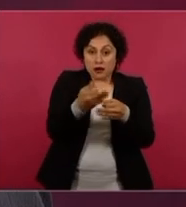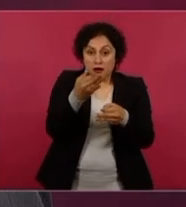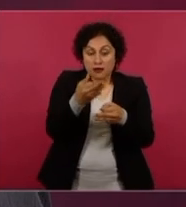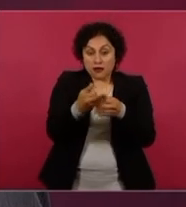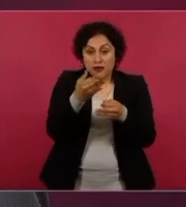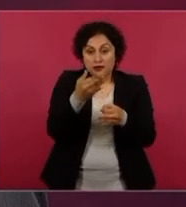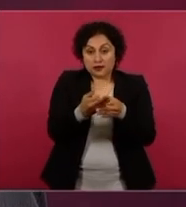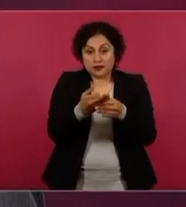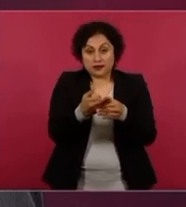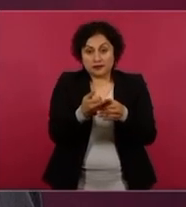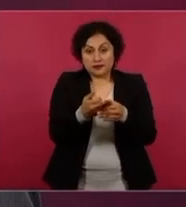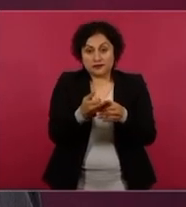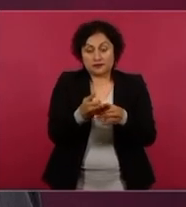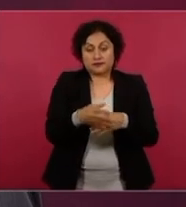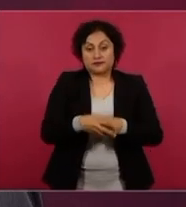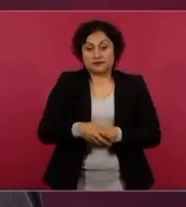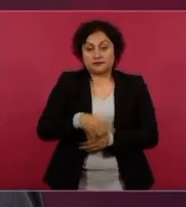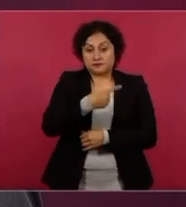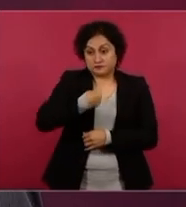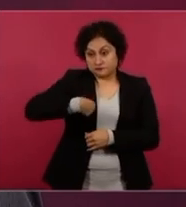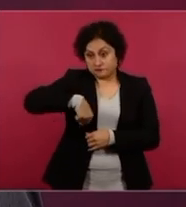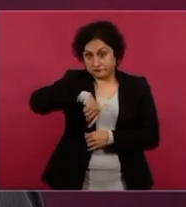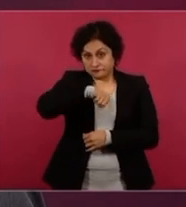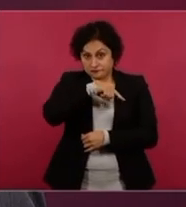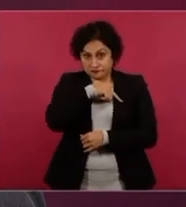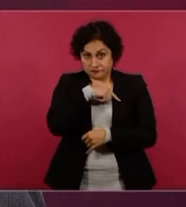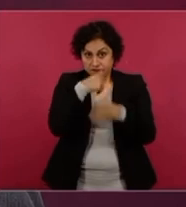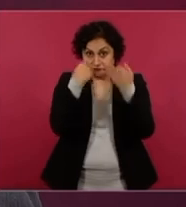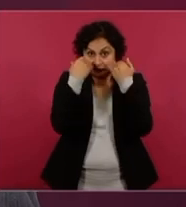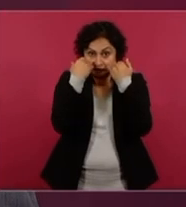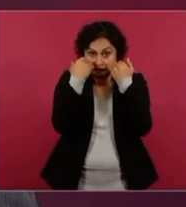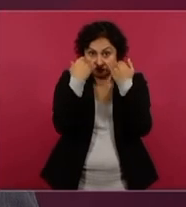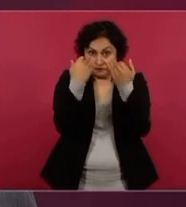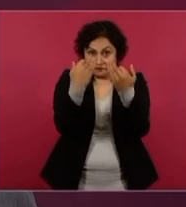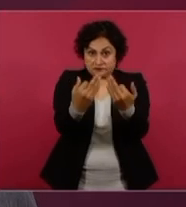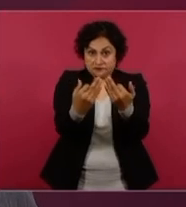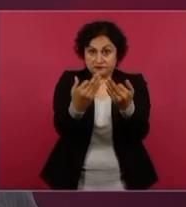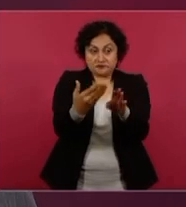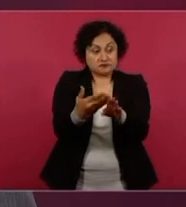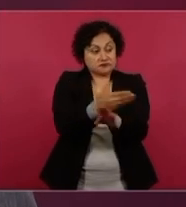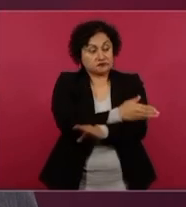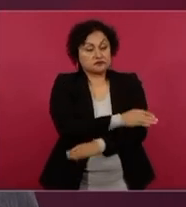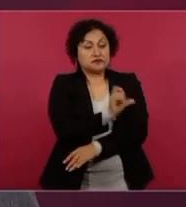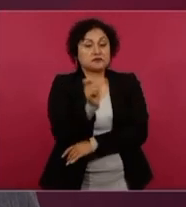al menos en el gobierno de Calderón,